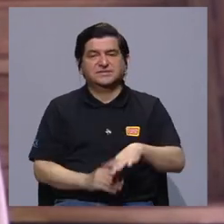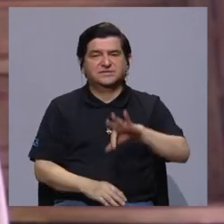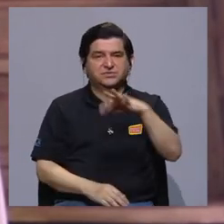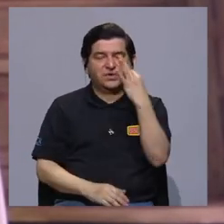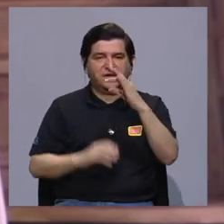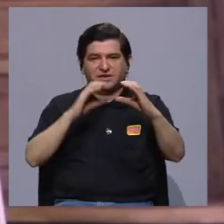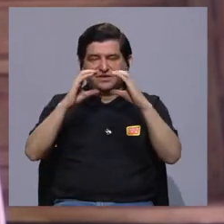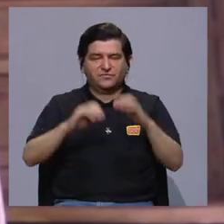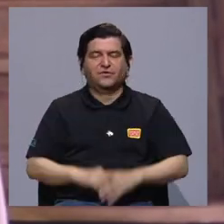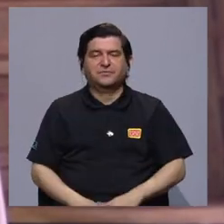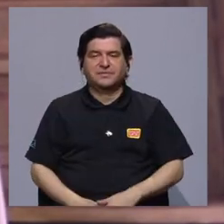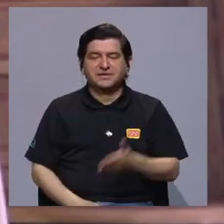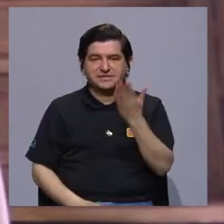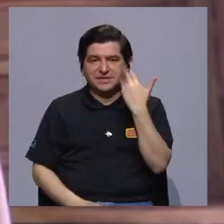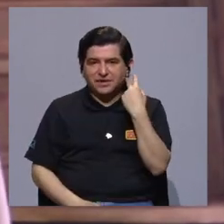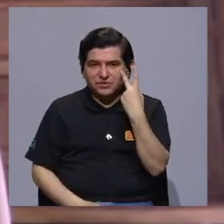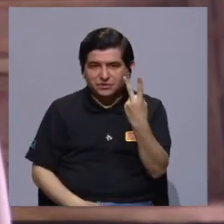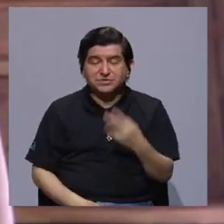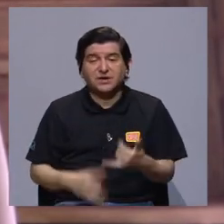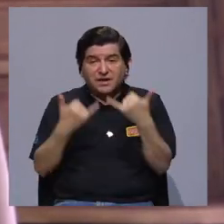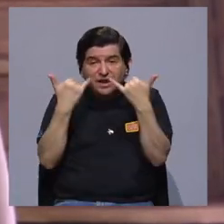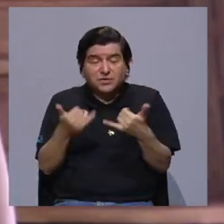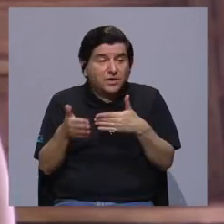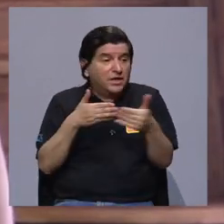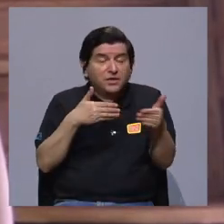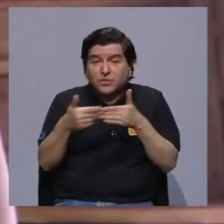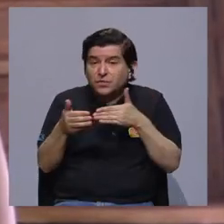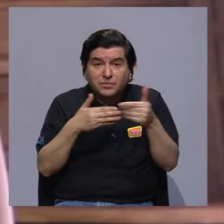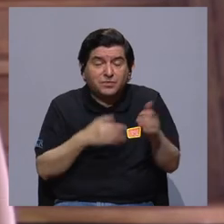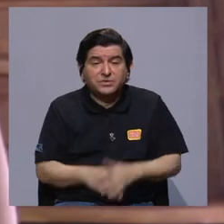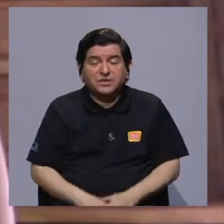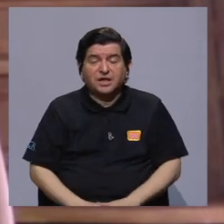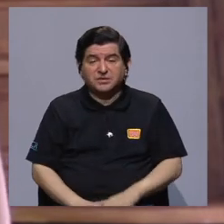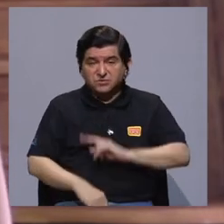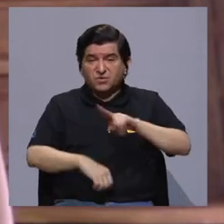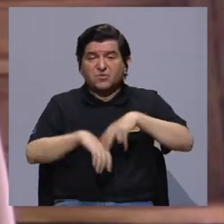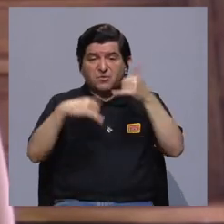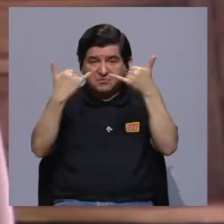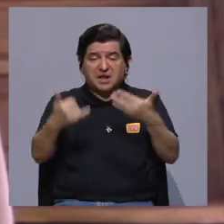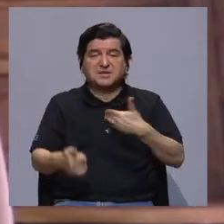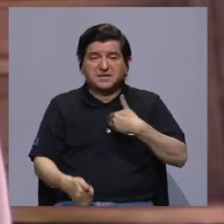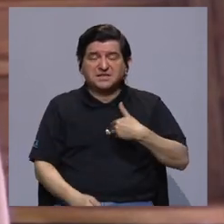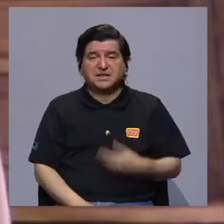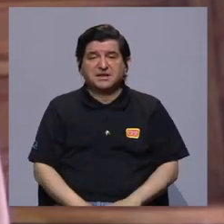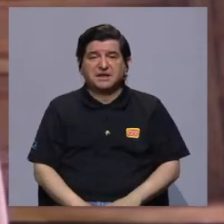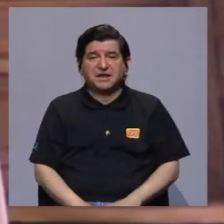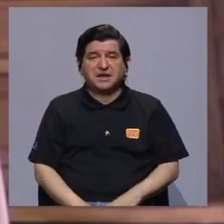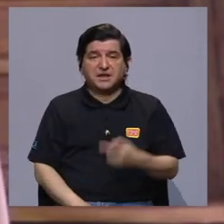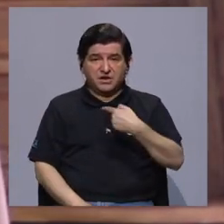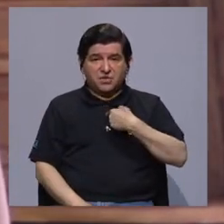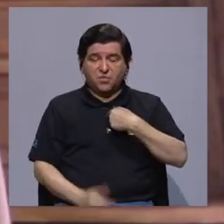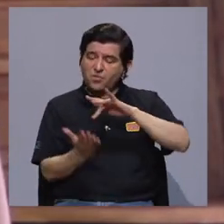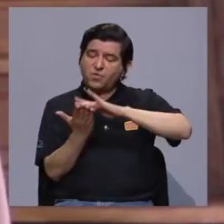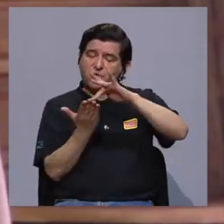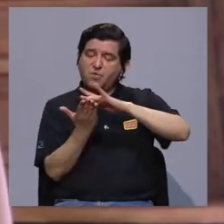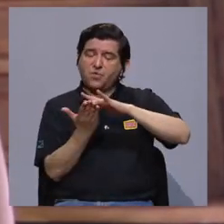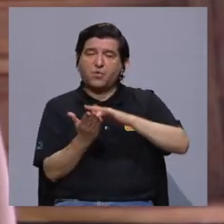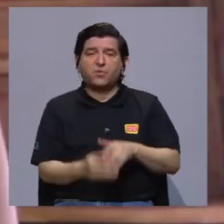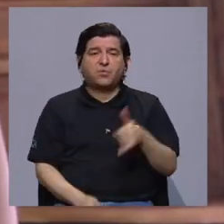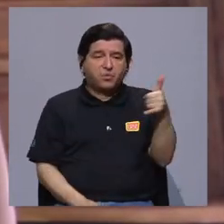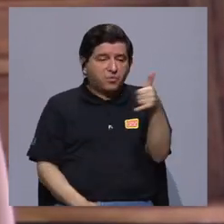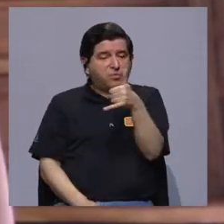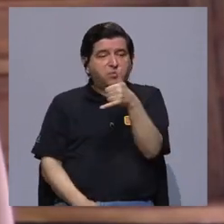A los medios audiovisuales. Hoy en día todavía, por más de que sea común que tengamos por lo menos una cámara en el celular.